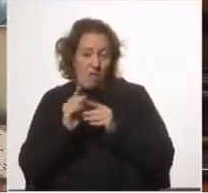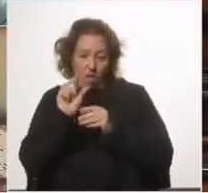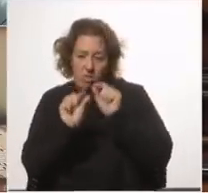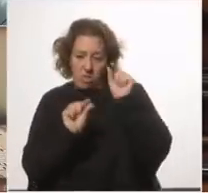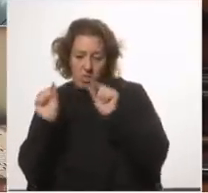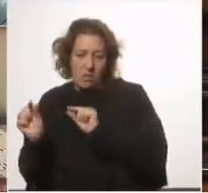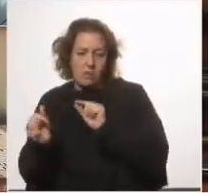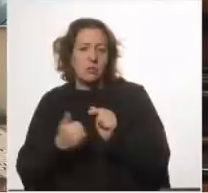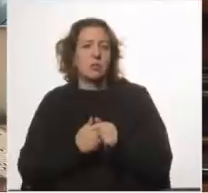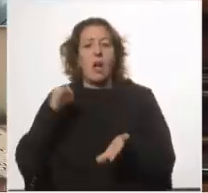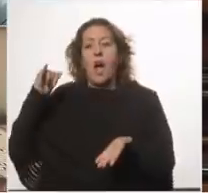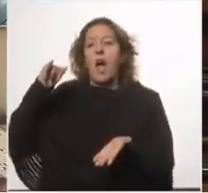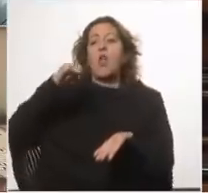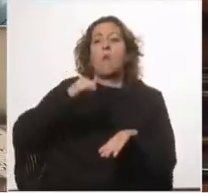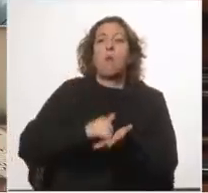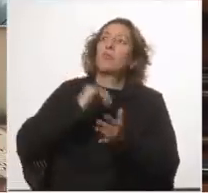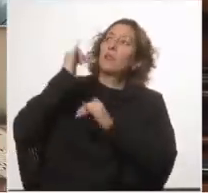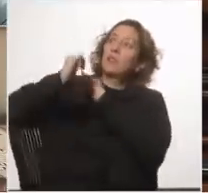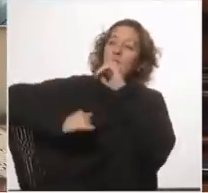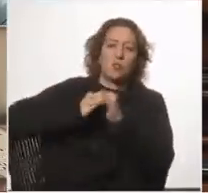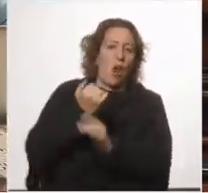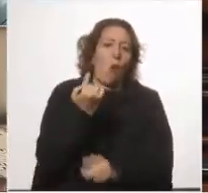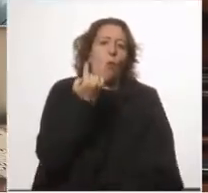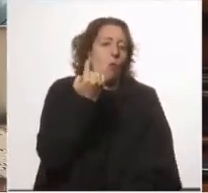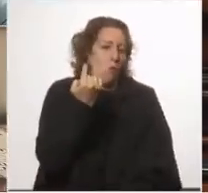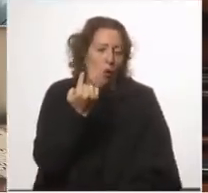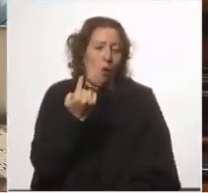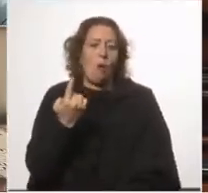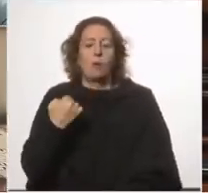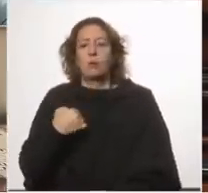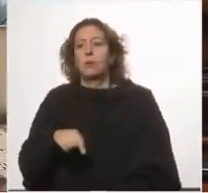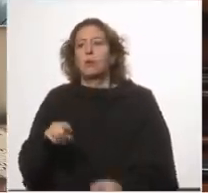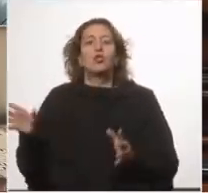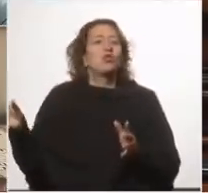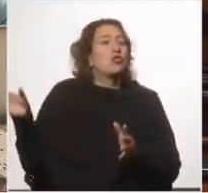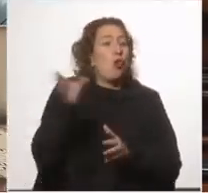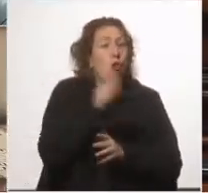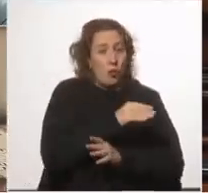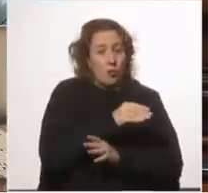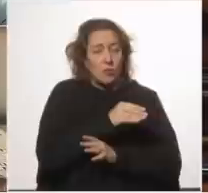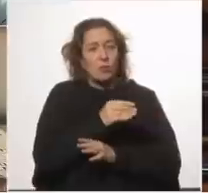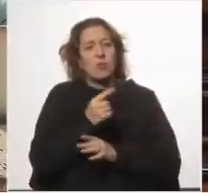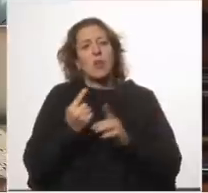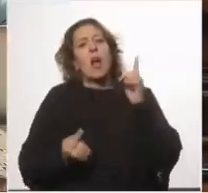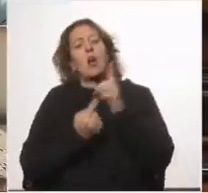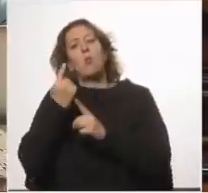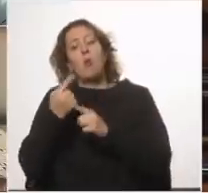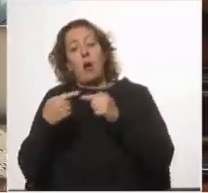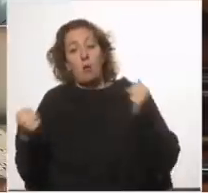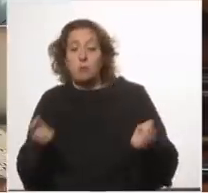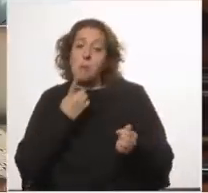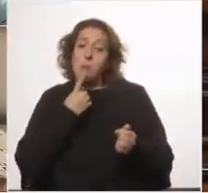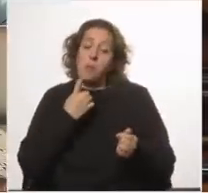solo aeropuerto internacional de bajo tráfico, un sistema de transporte sin concentraciones masivas. Todo eso, más algunas medidas de la política